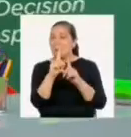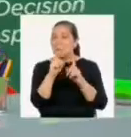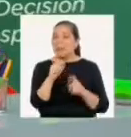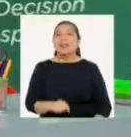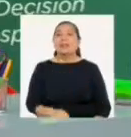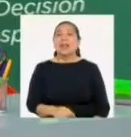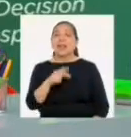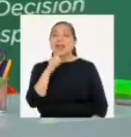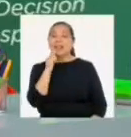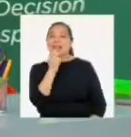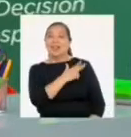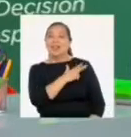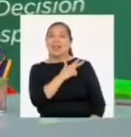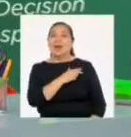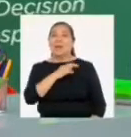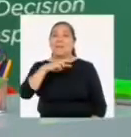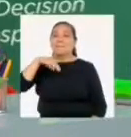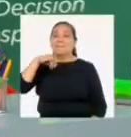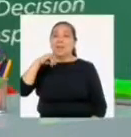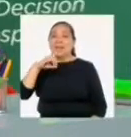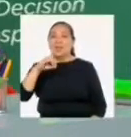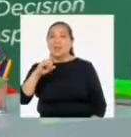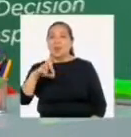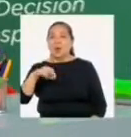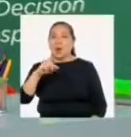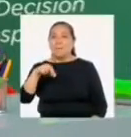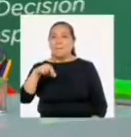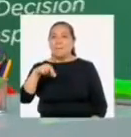consultas al correo tercero arroba minedu punto go punto pe.